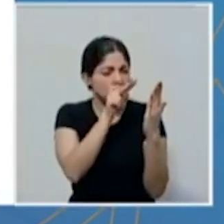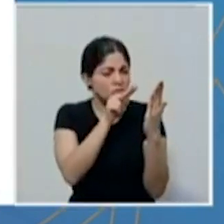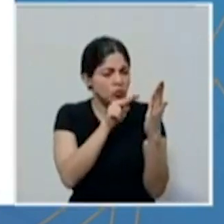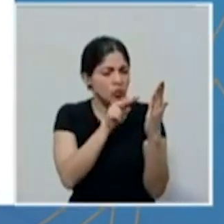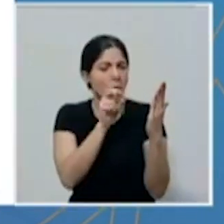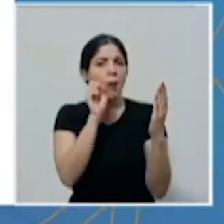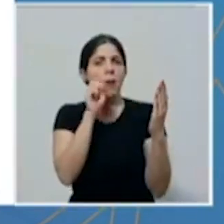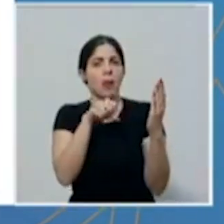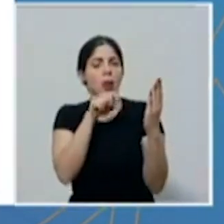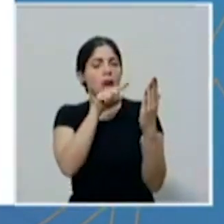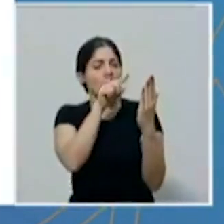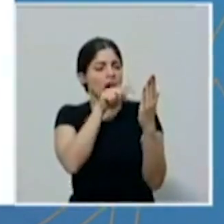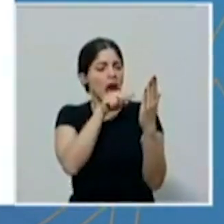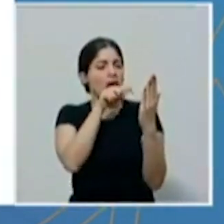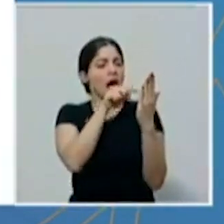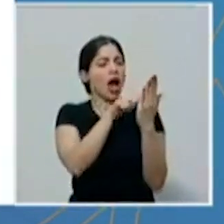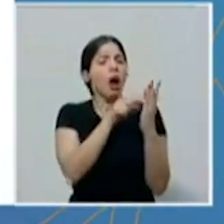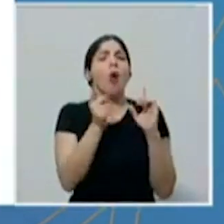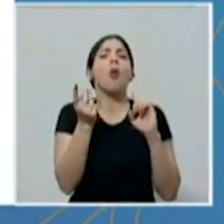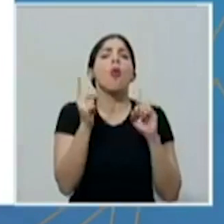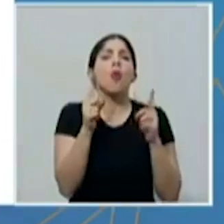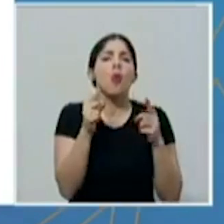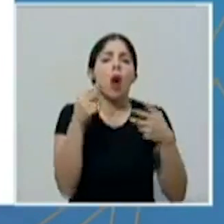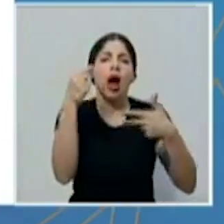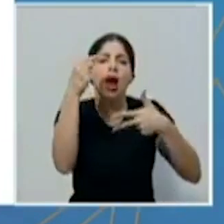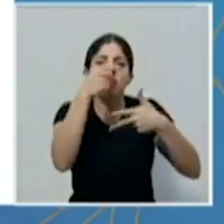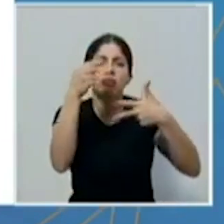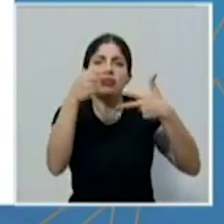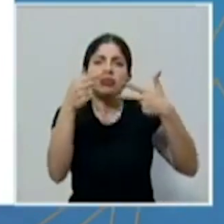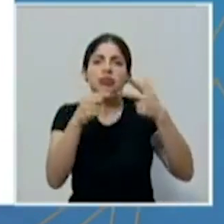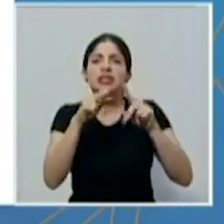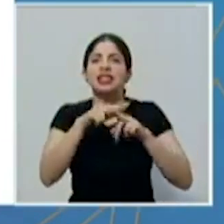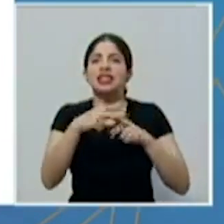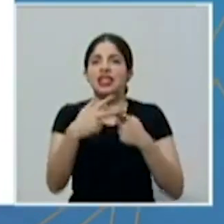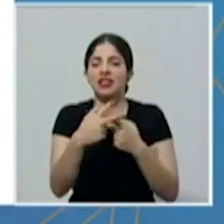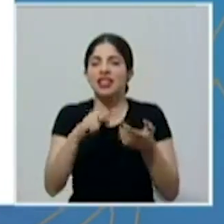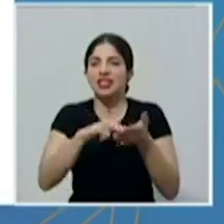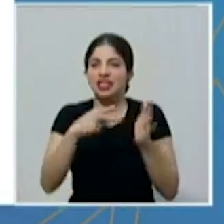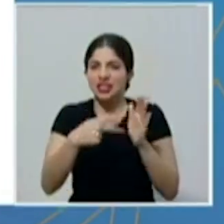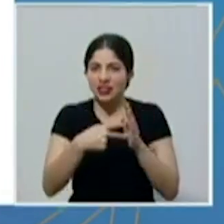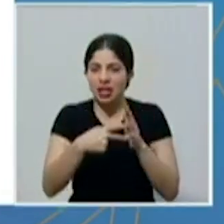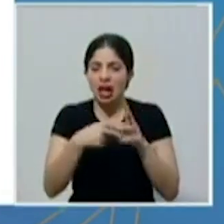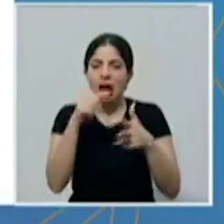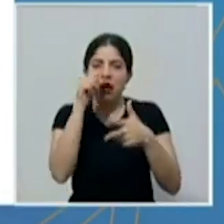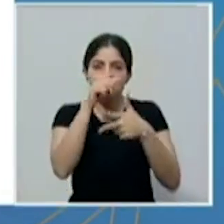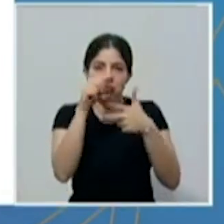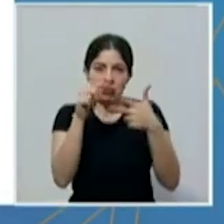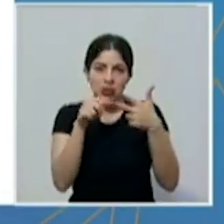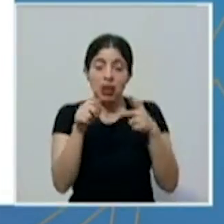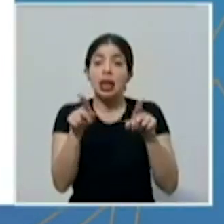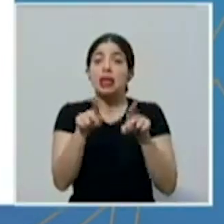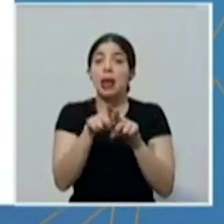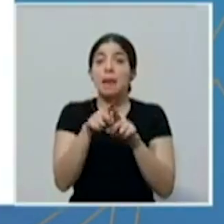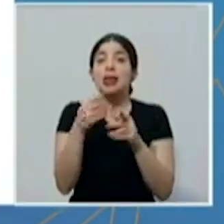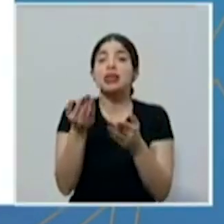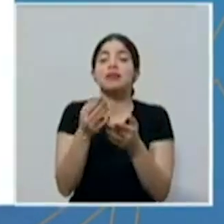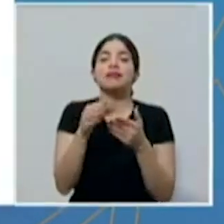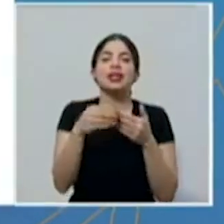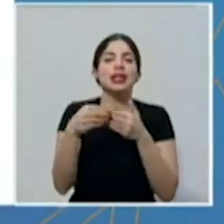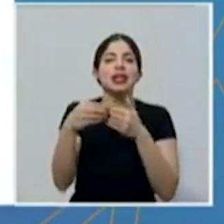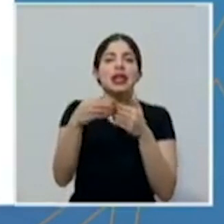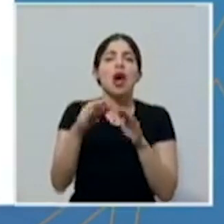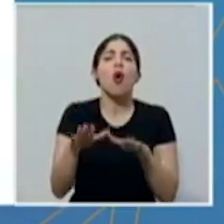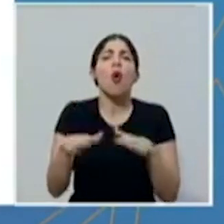adecuadamente sobre de qué trata cada eje. Además, hay una guía para la presentación de las propuestas que es muy